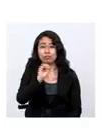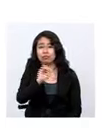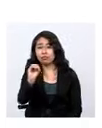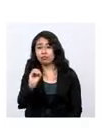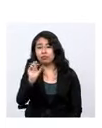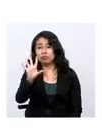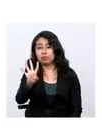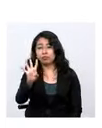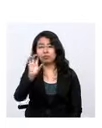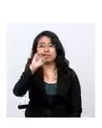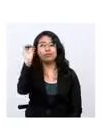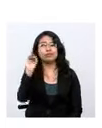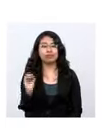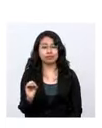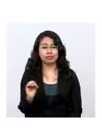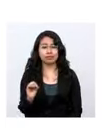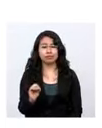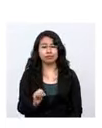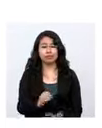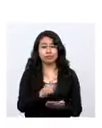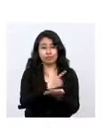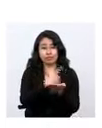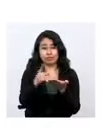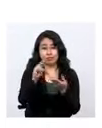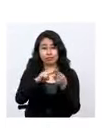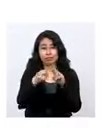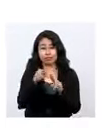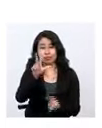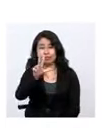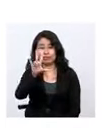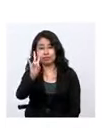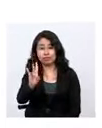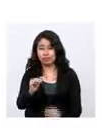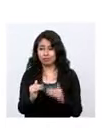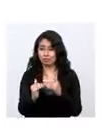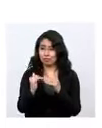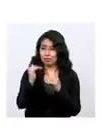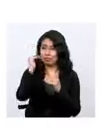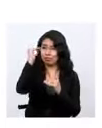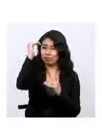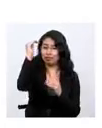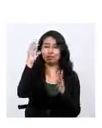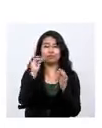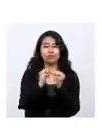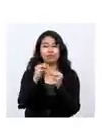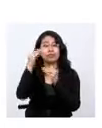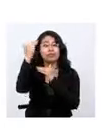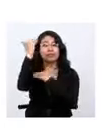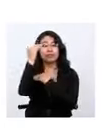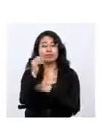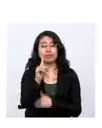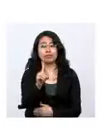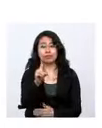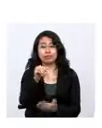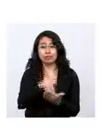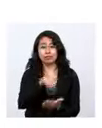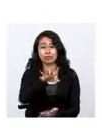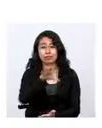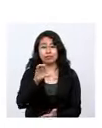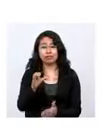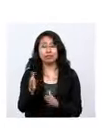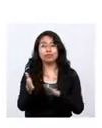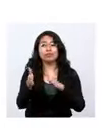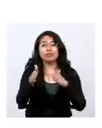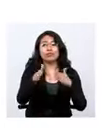y subió en la semana 37, merced a que Santa Cruz incorporó 1.500 decesos